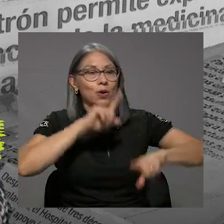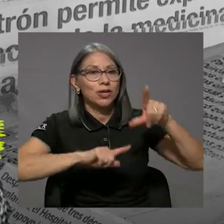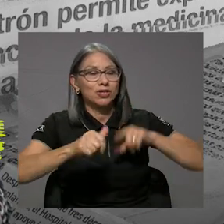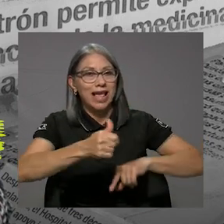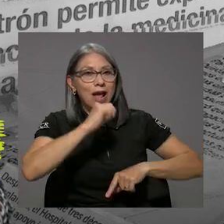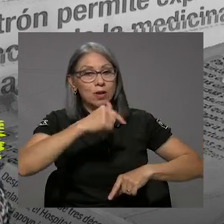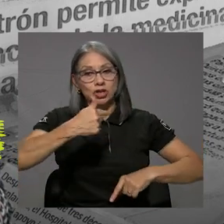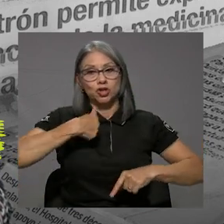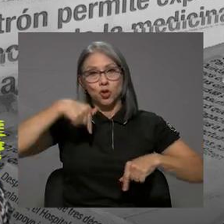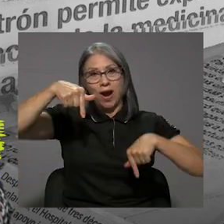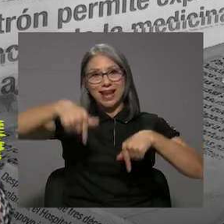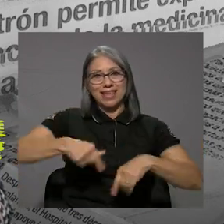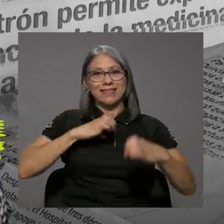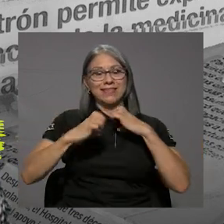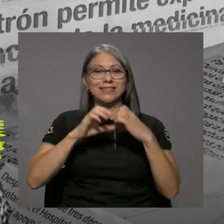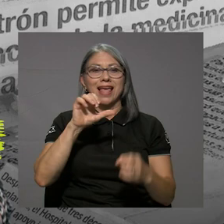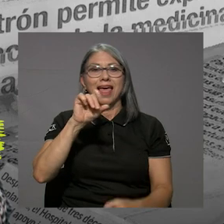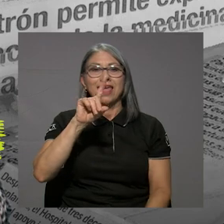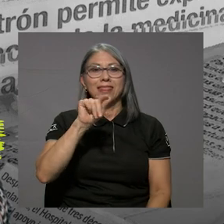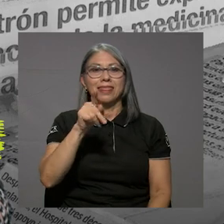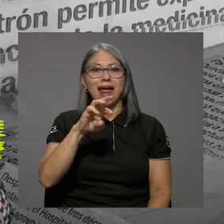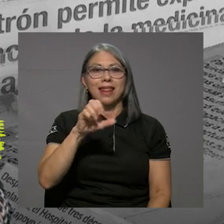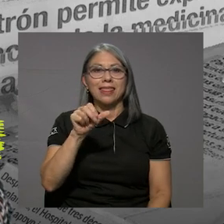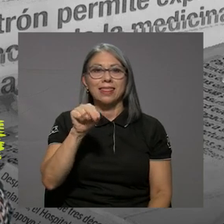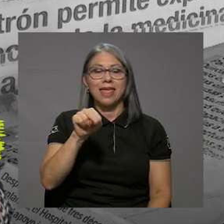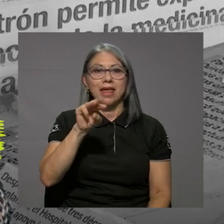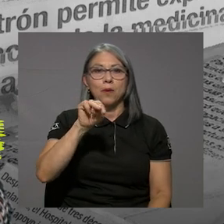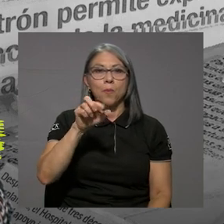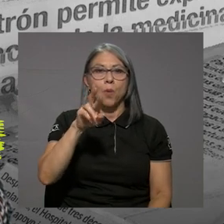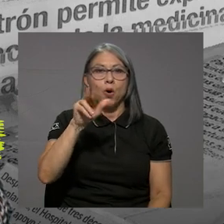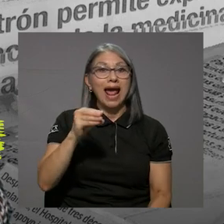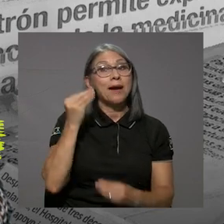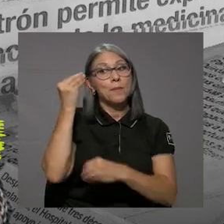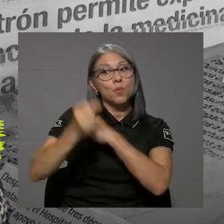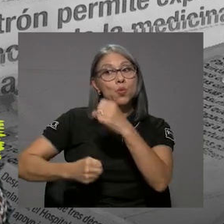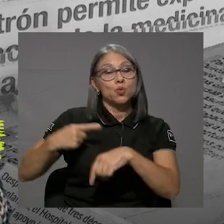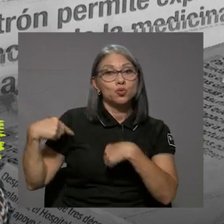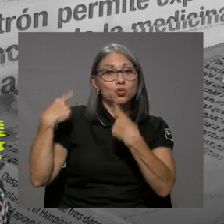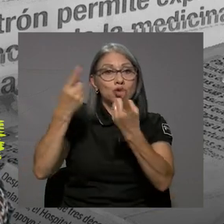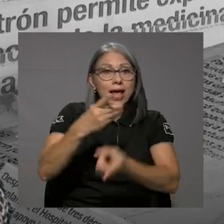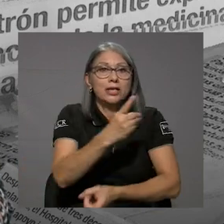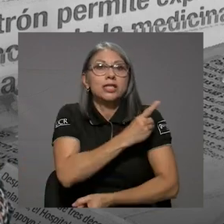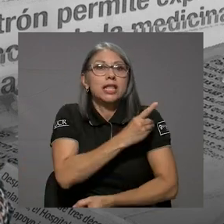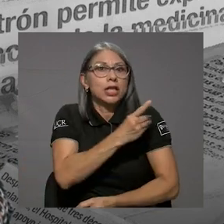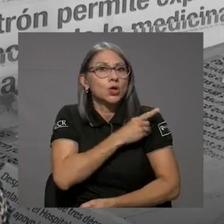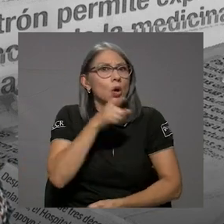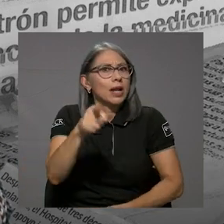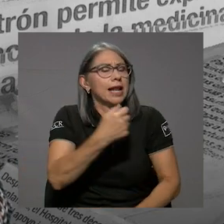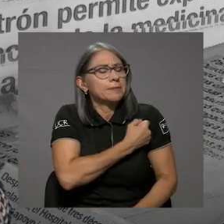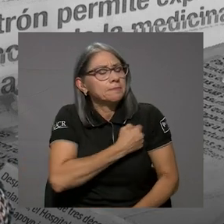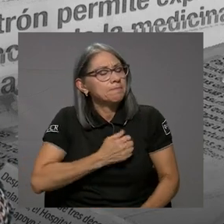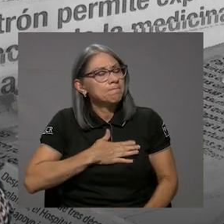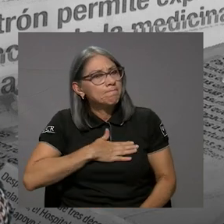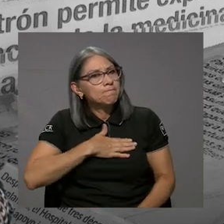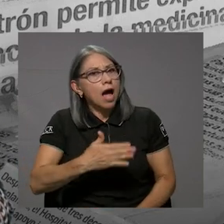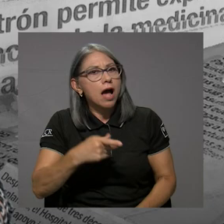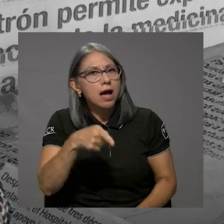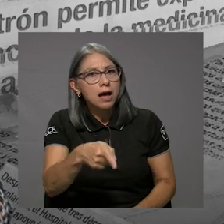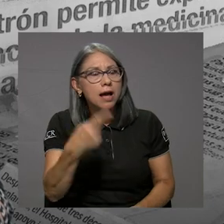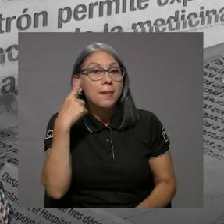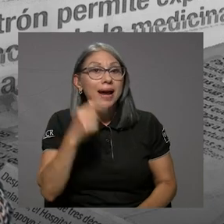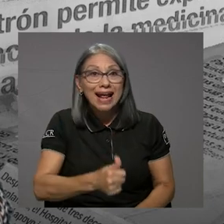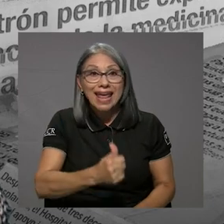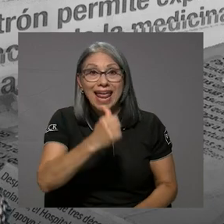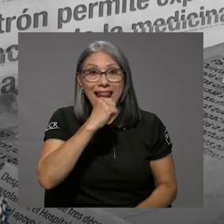don Darden Mora, que es el director, por años, que le ha tenido una entrega total para que